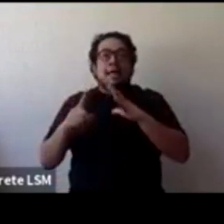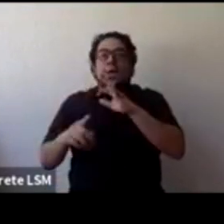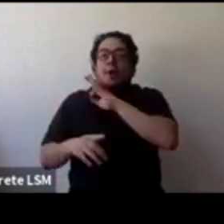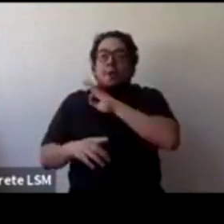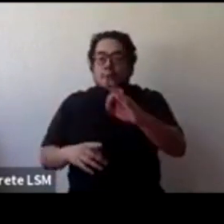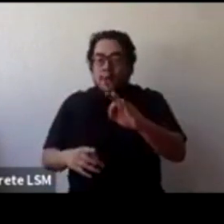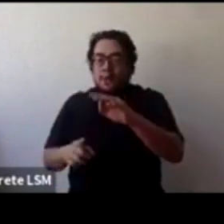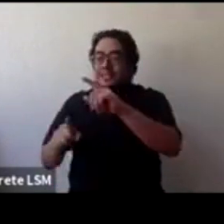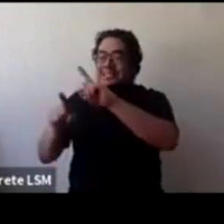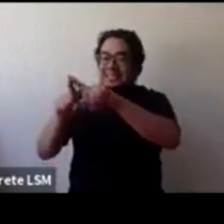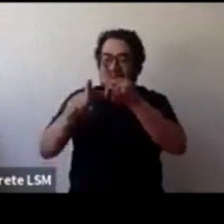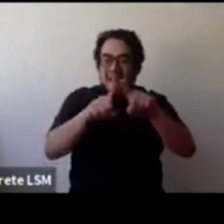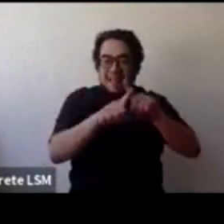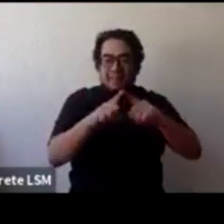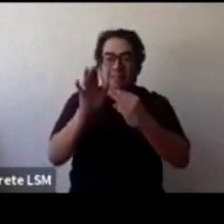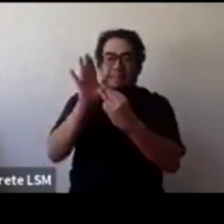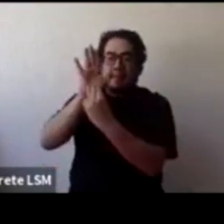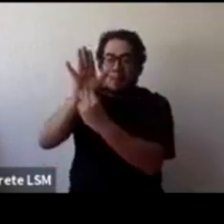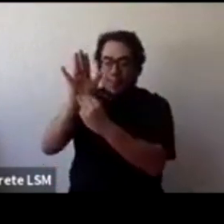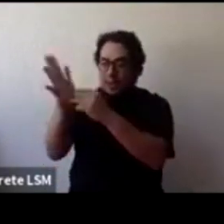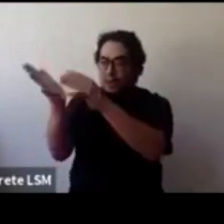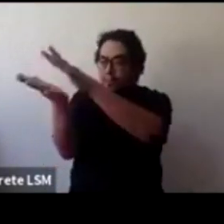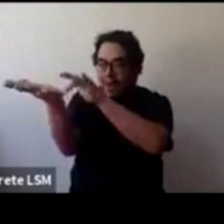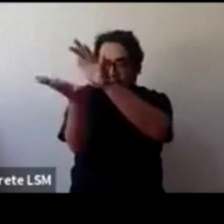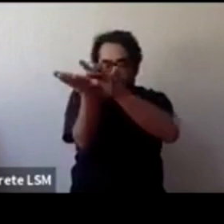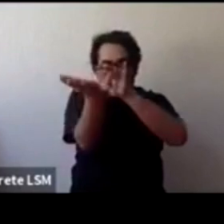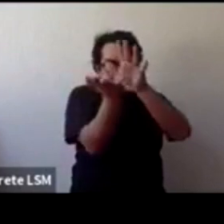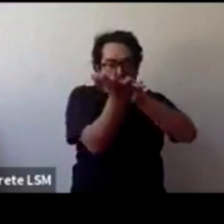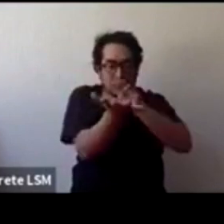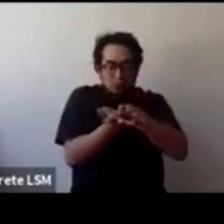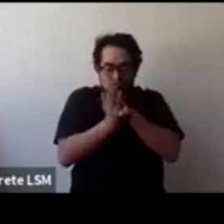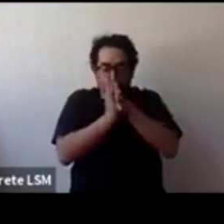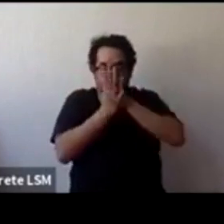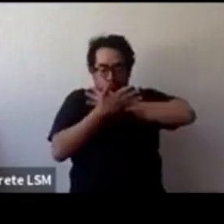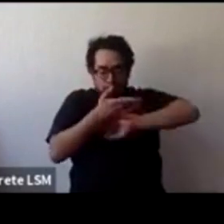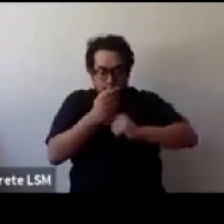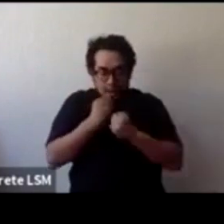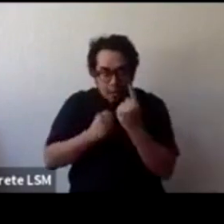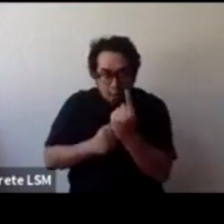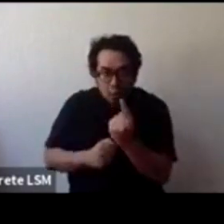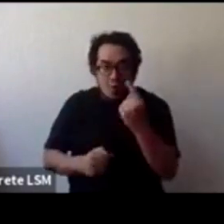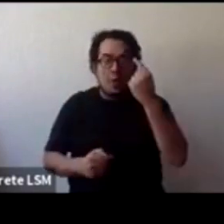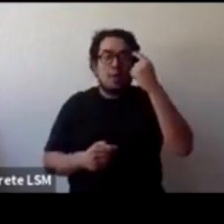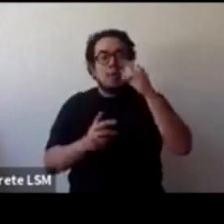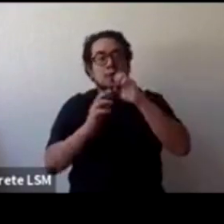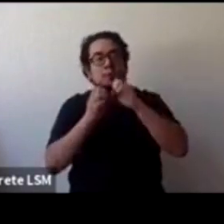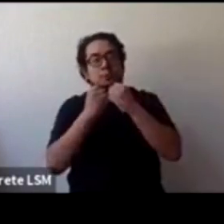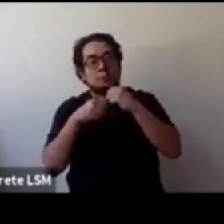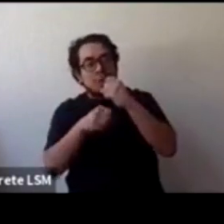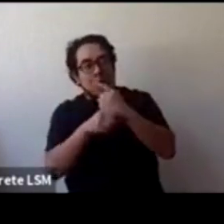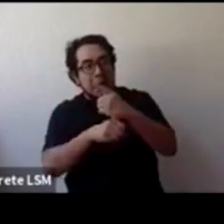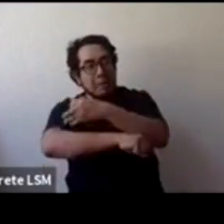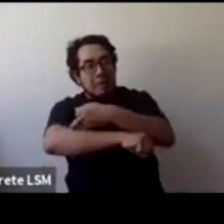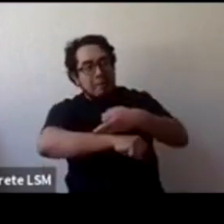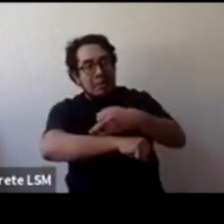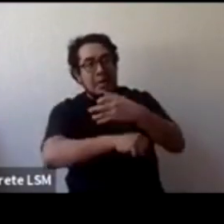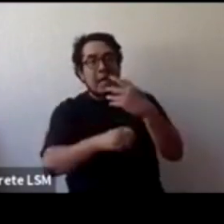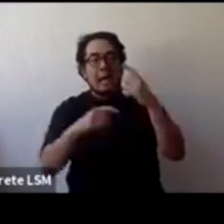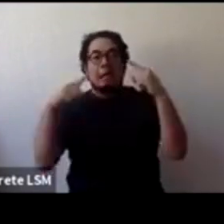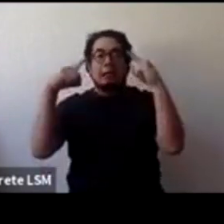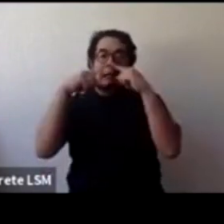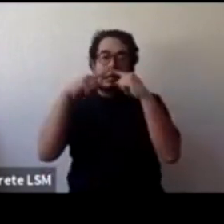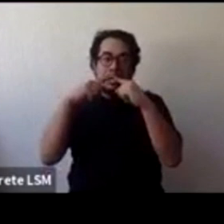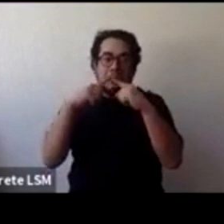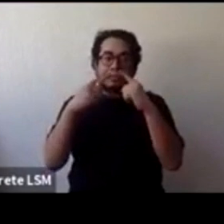donde todos colaboramos gobierno sociedad civil organizada familia las diferentes iglesias los diferentes